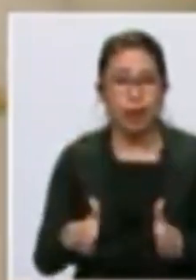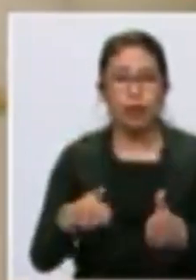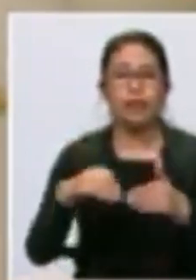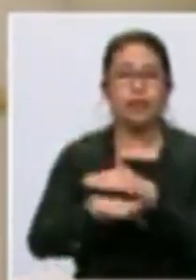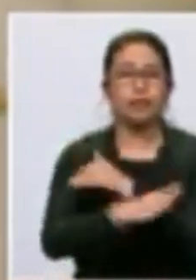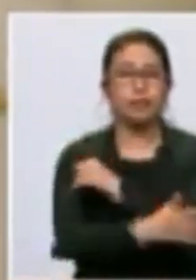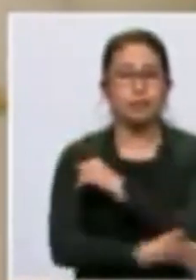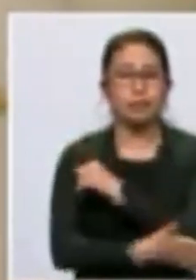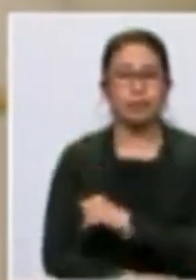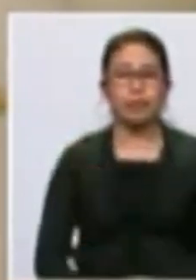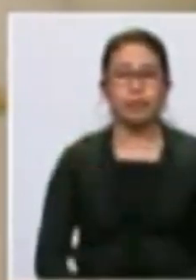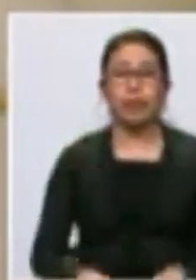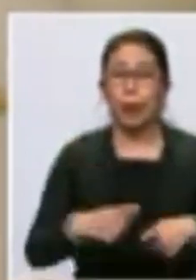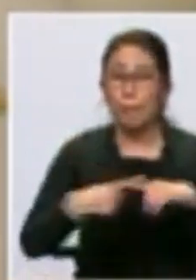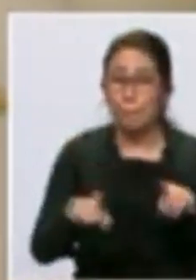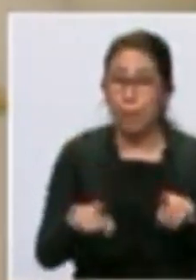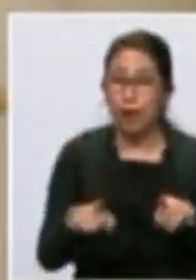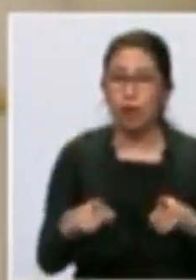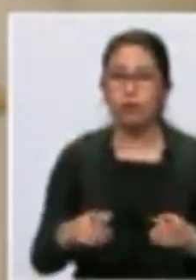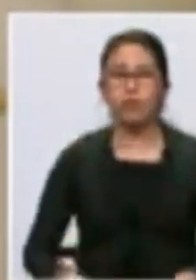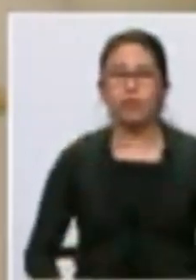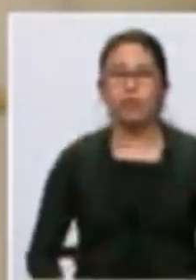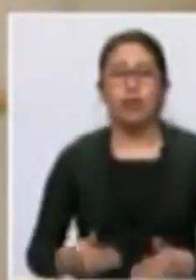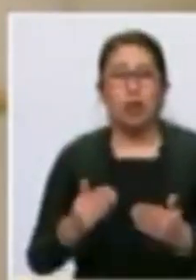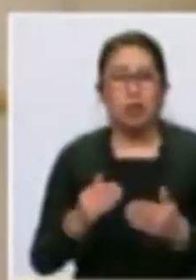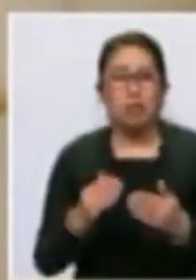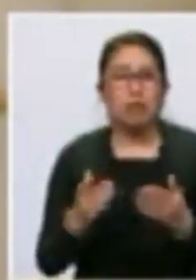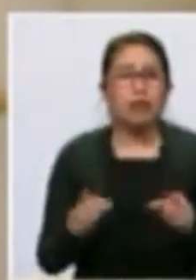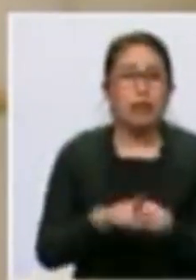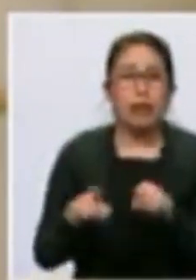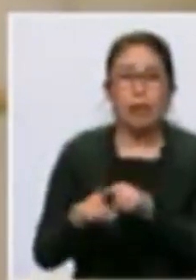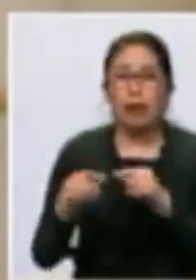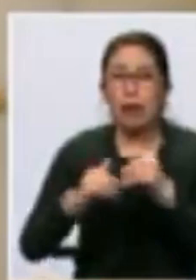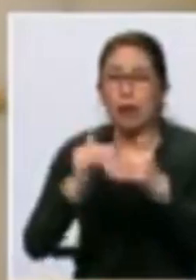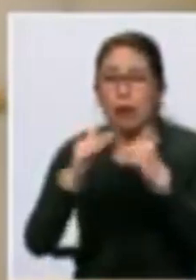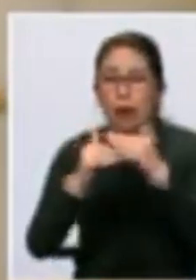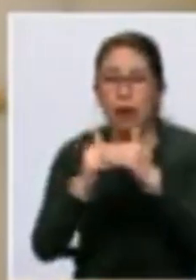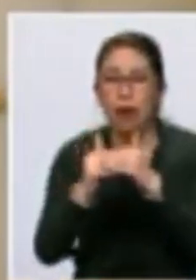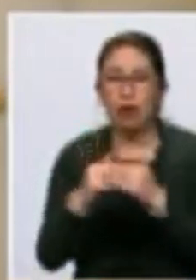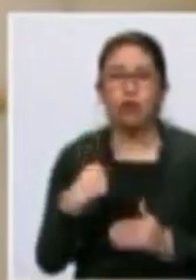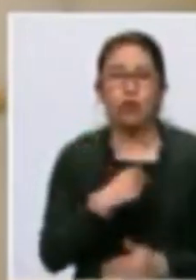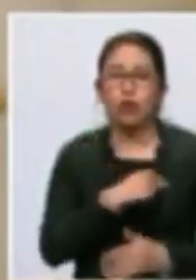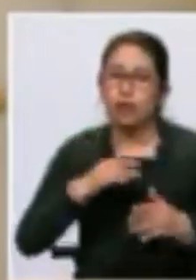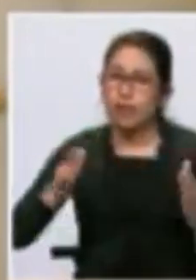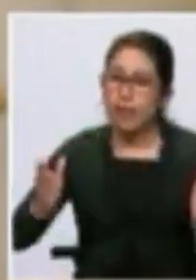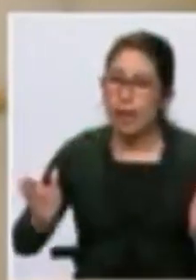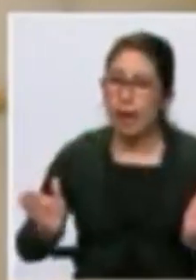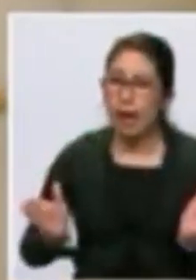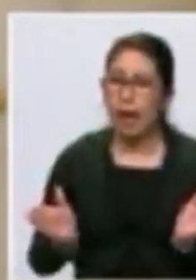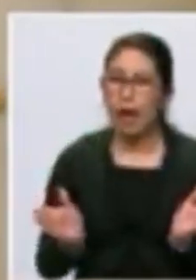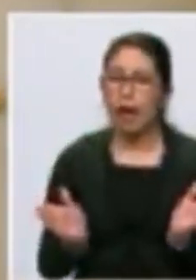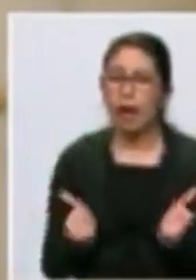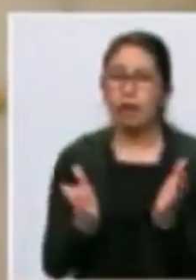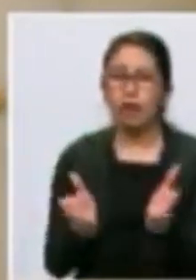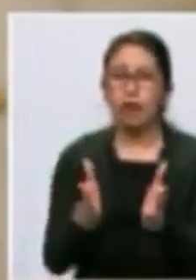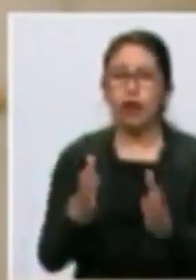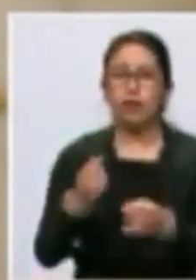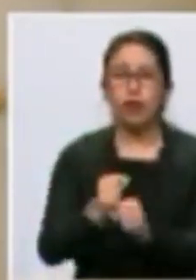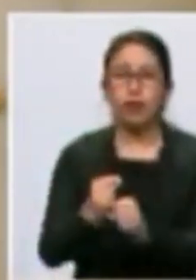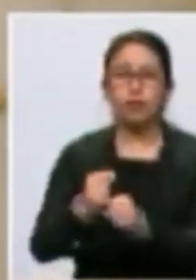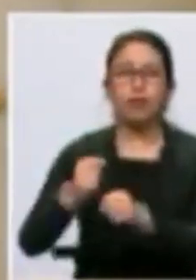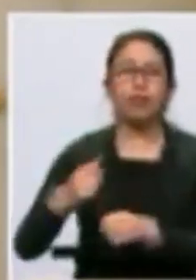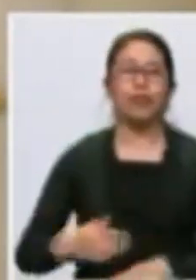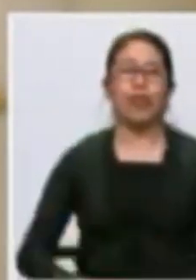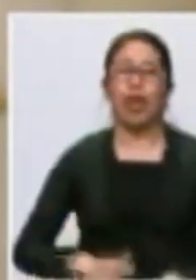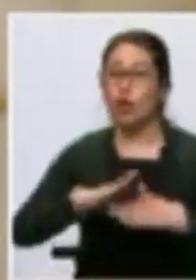Pero además de hacer obras para crear empleo en el campo, vamos a impulsar la agropecuaria en Oriente y